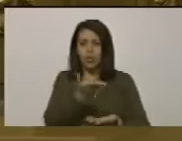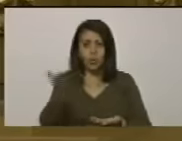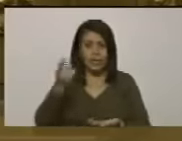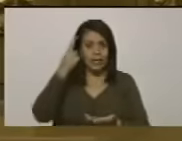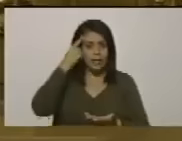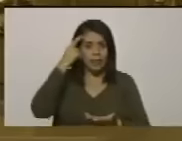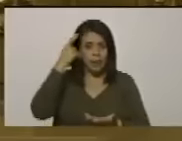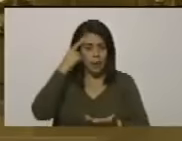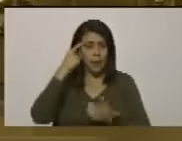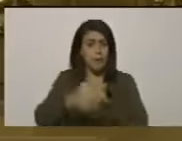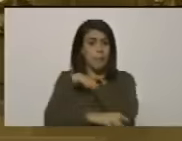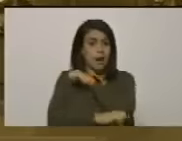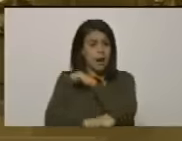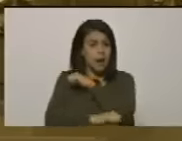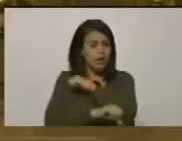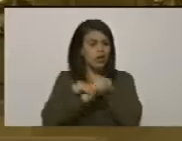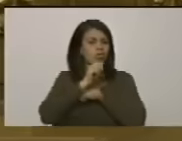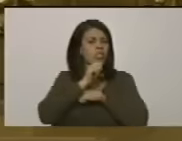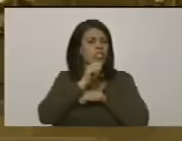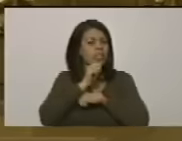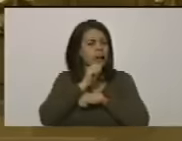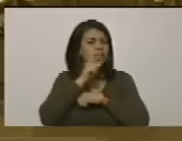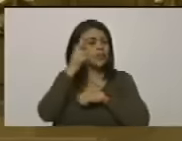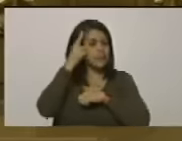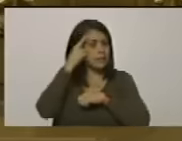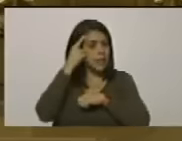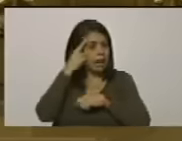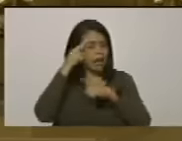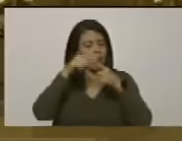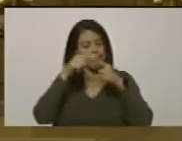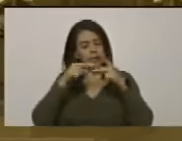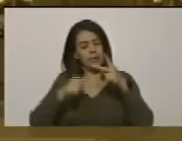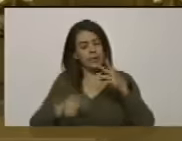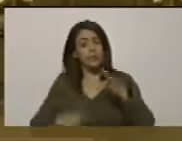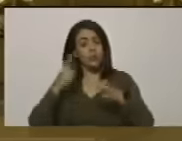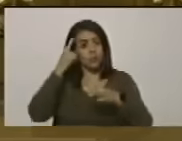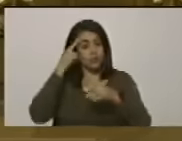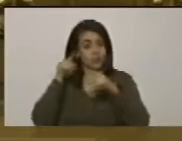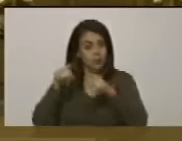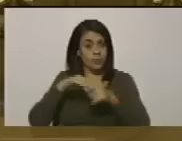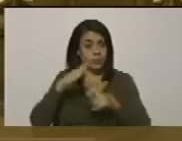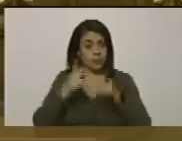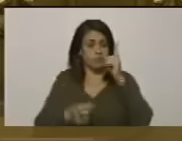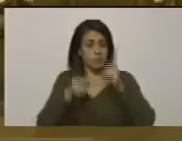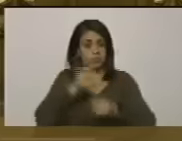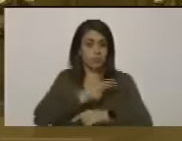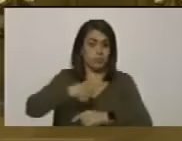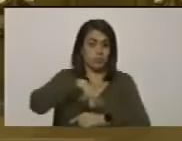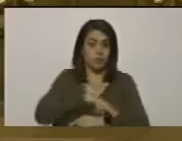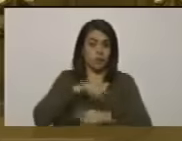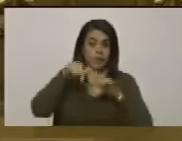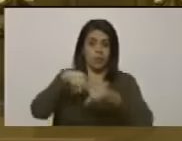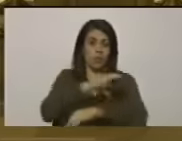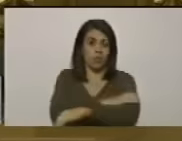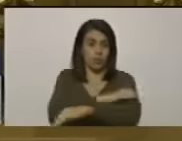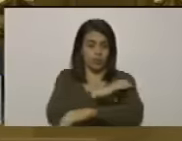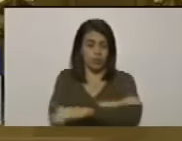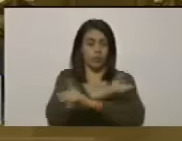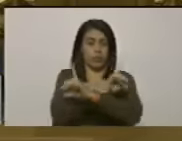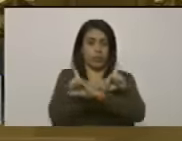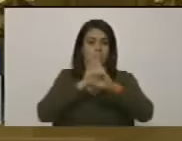saben quiénes son los delincuentes ustedes saben quiénes son los delincuentes cuando algunos de nosotros esta oposición